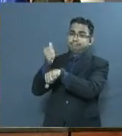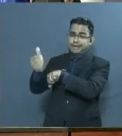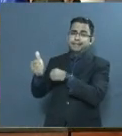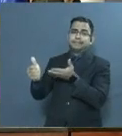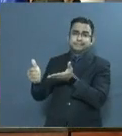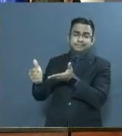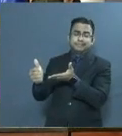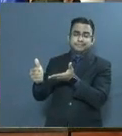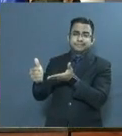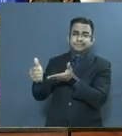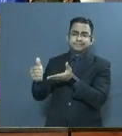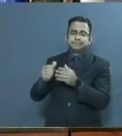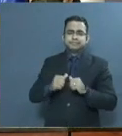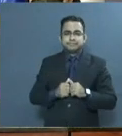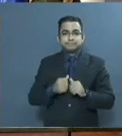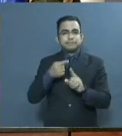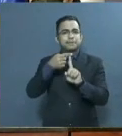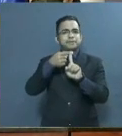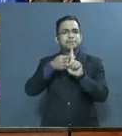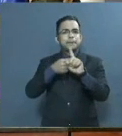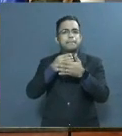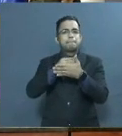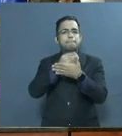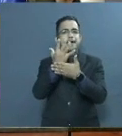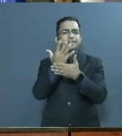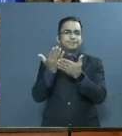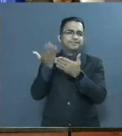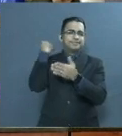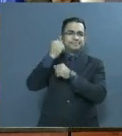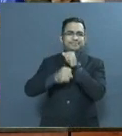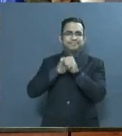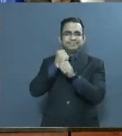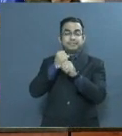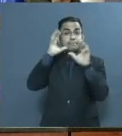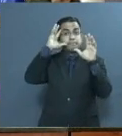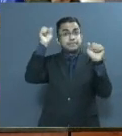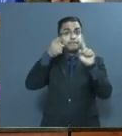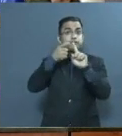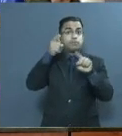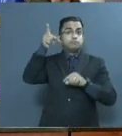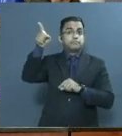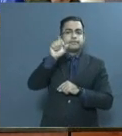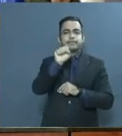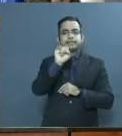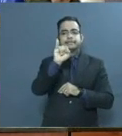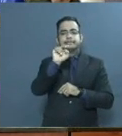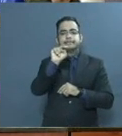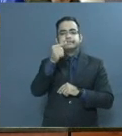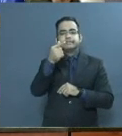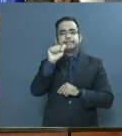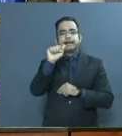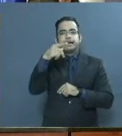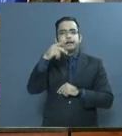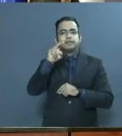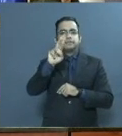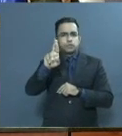Como explicaba en marzo pasado el juez presidente de Singapur, Sundaresh Manom,